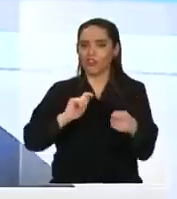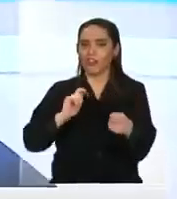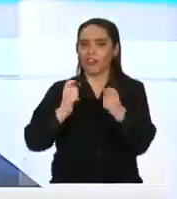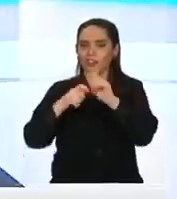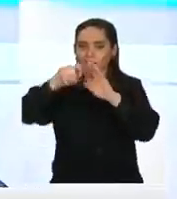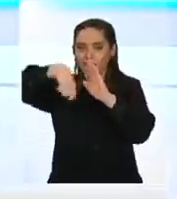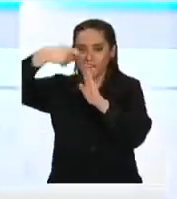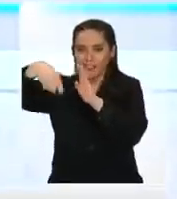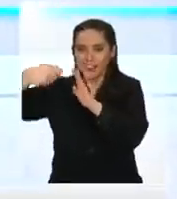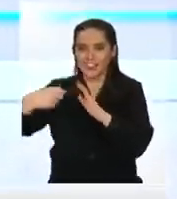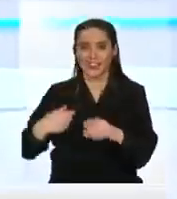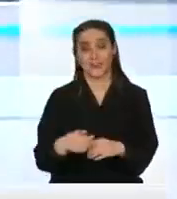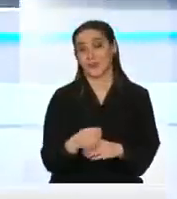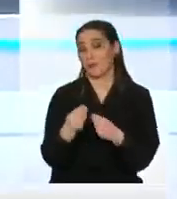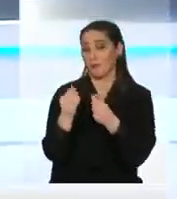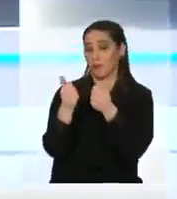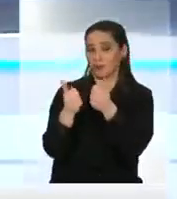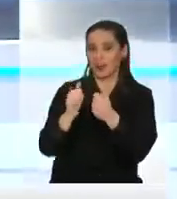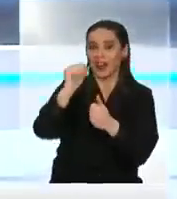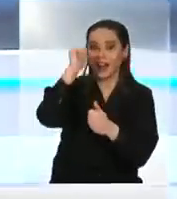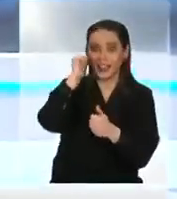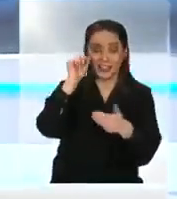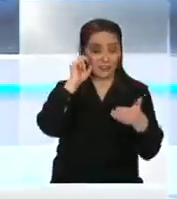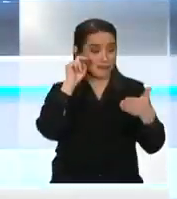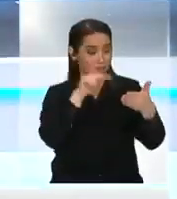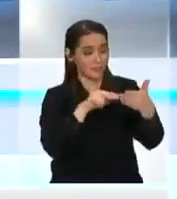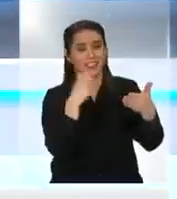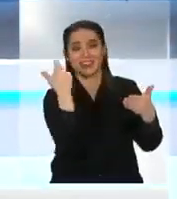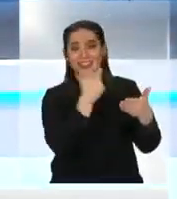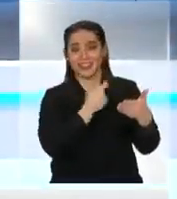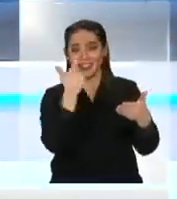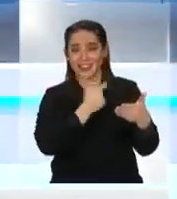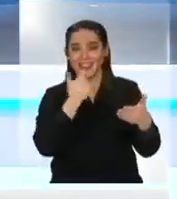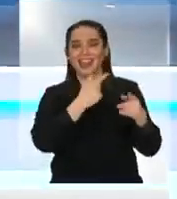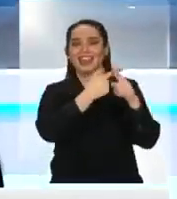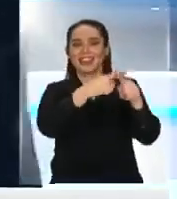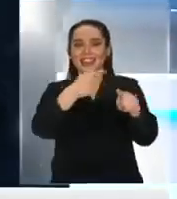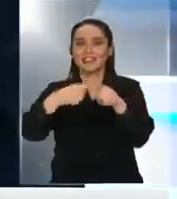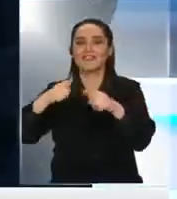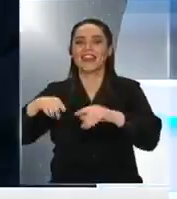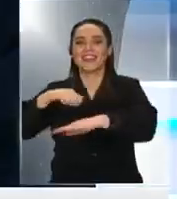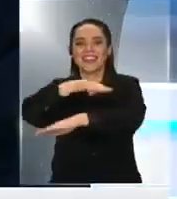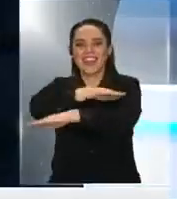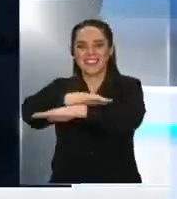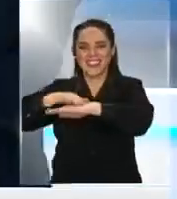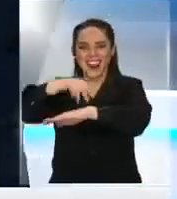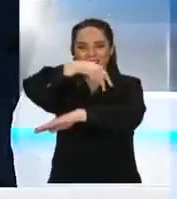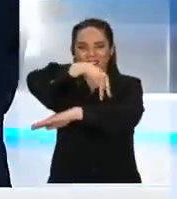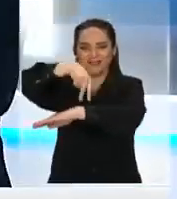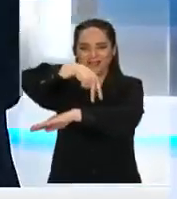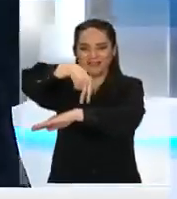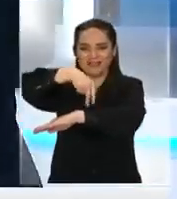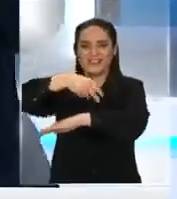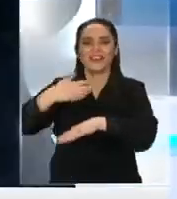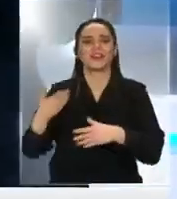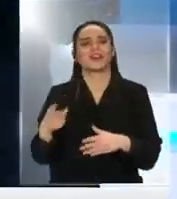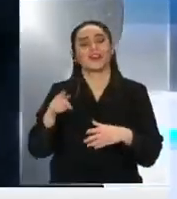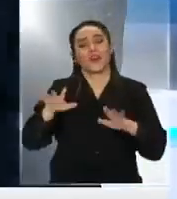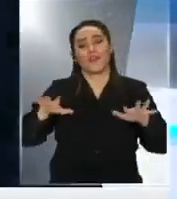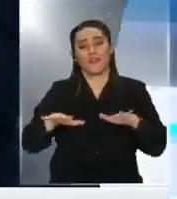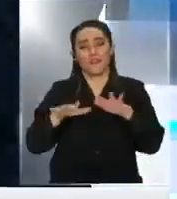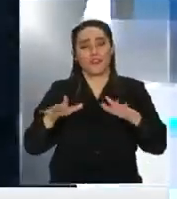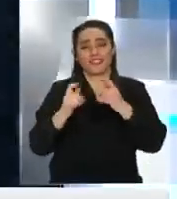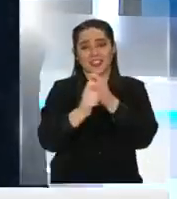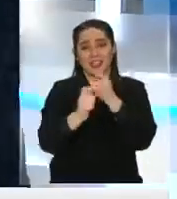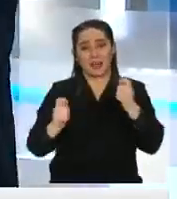gráfica. Es notable. Ayer me reí todo el día porque lo han puesto en tanto escenario que yo creo que efectivamente es un tremendo esfuerzo de